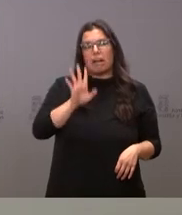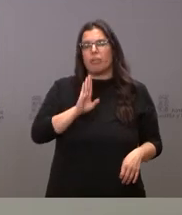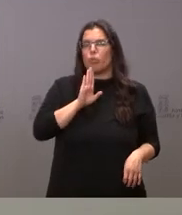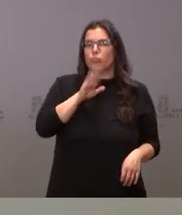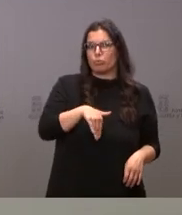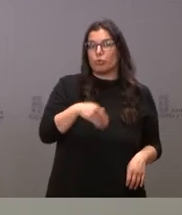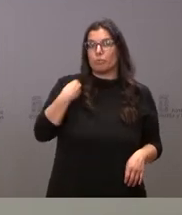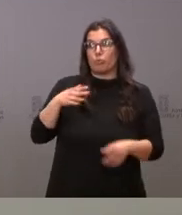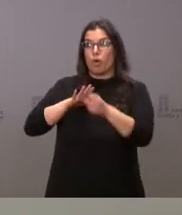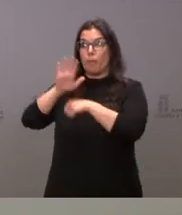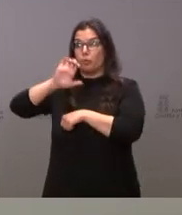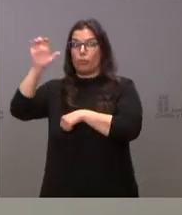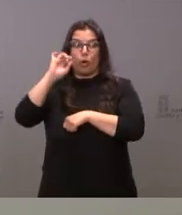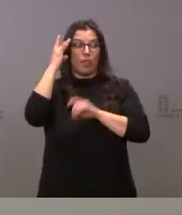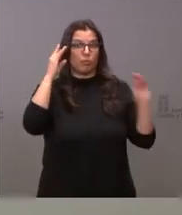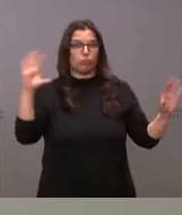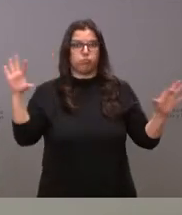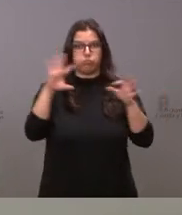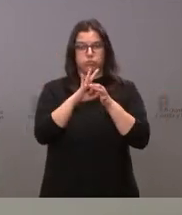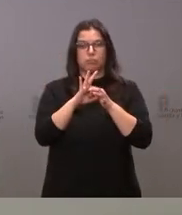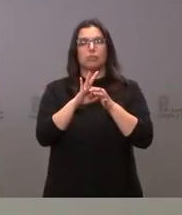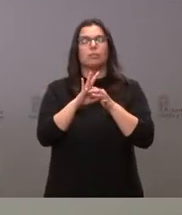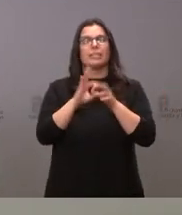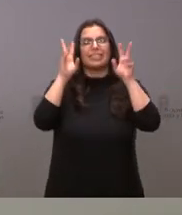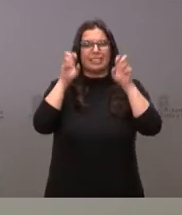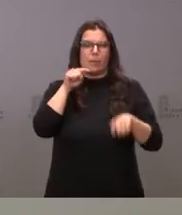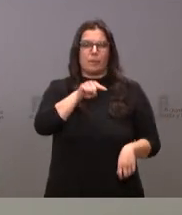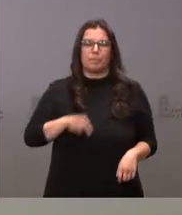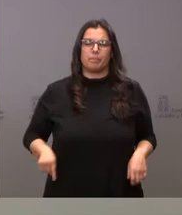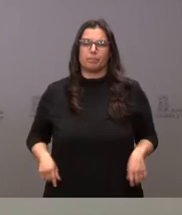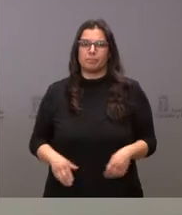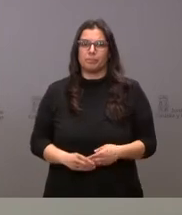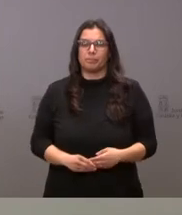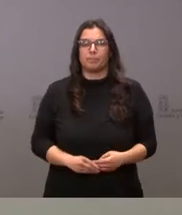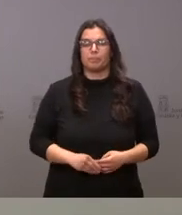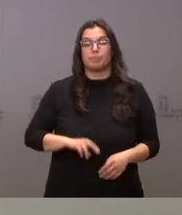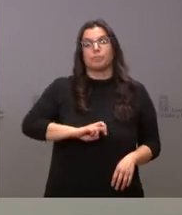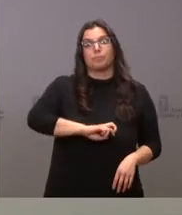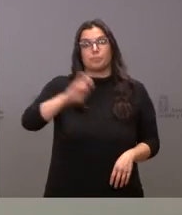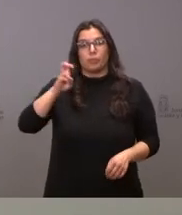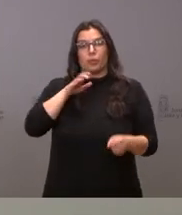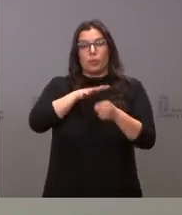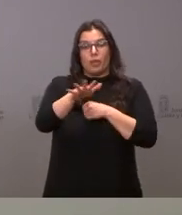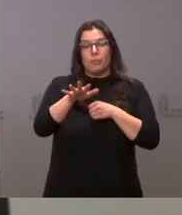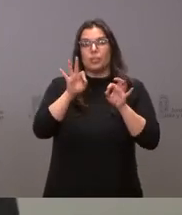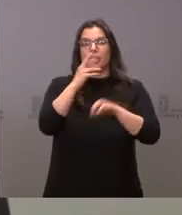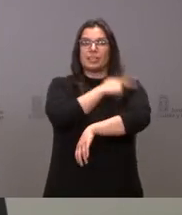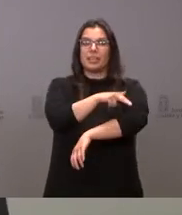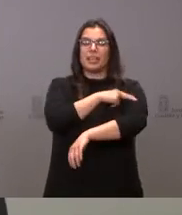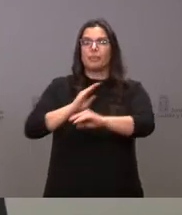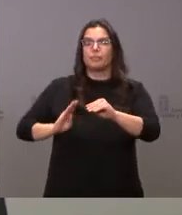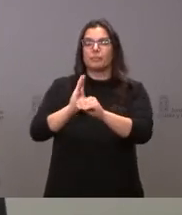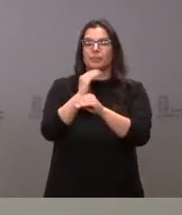europeo esta iniciativa en relación con esta cuestión. En un segundo ámbito, Sanidad destinará